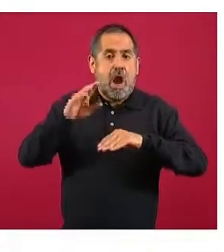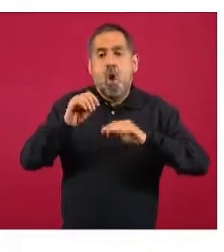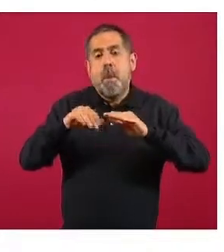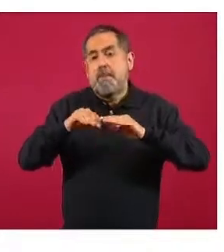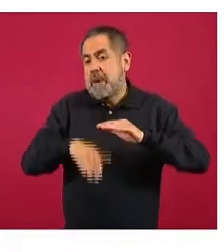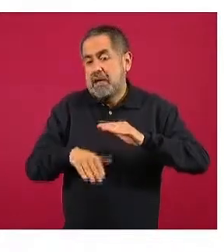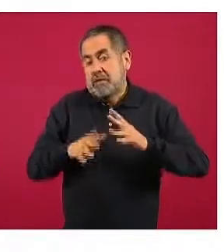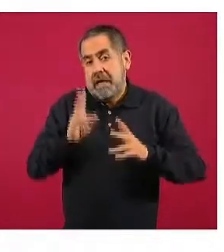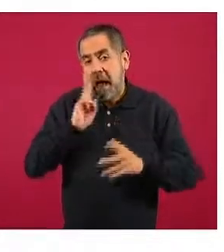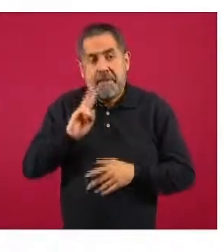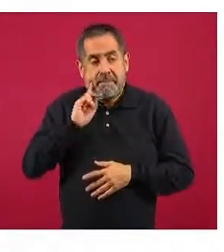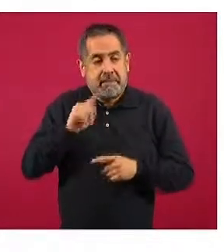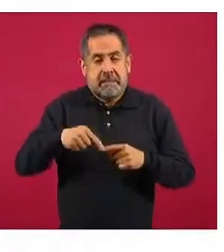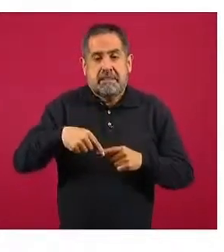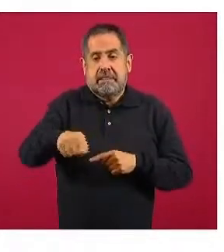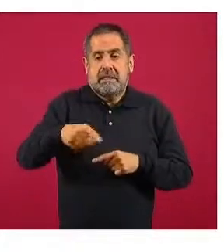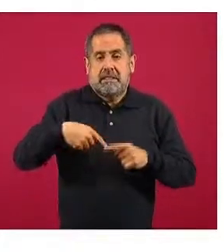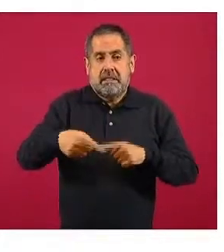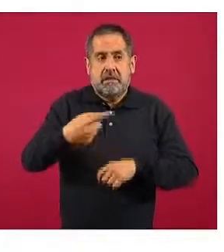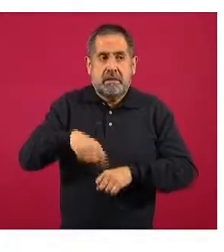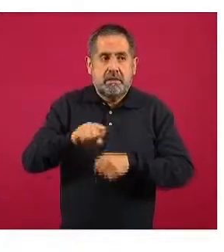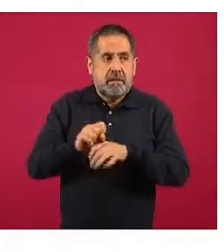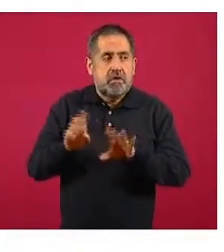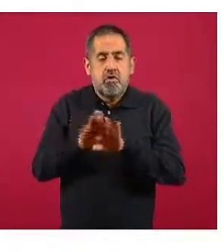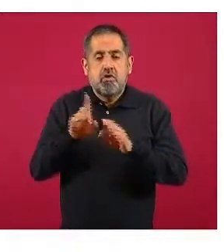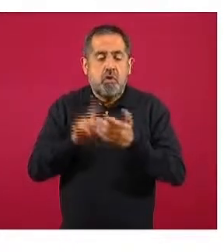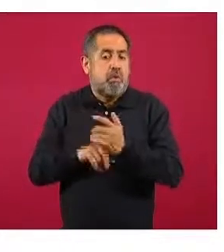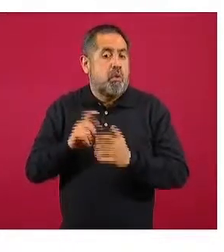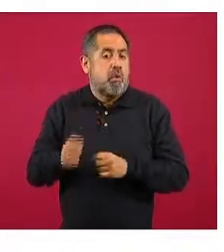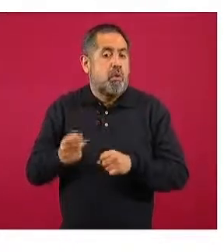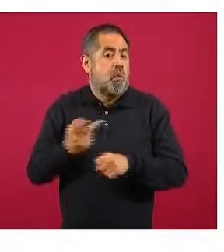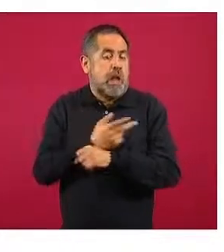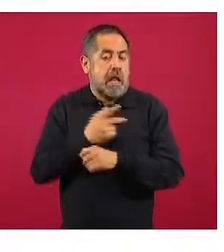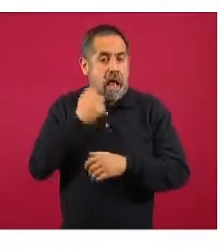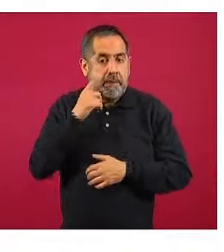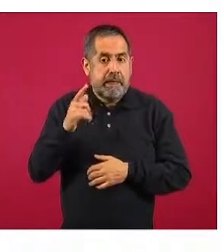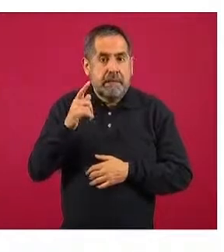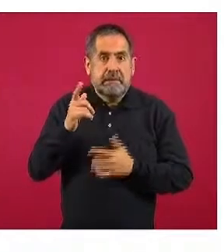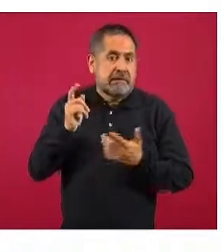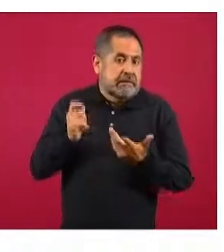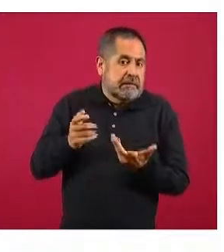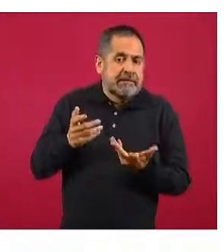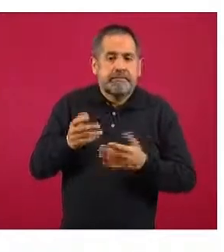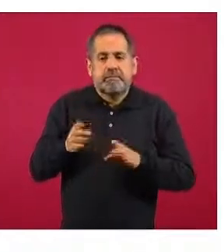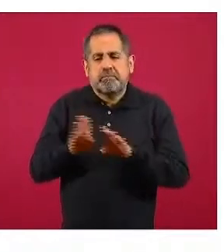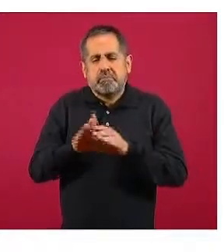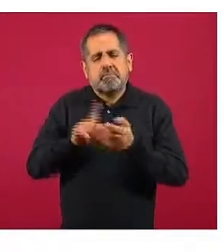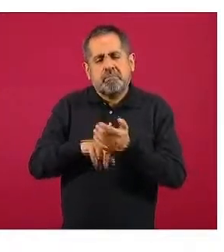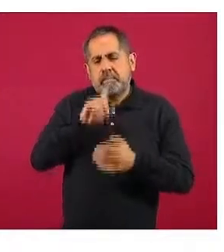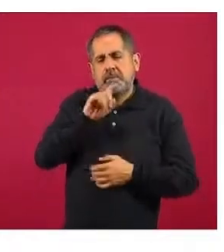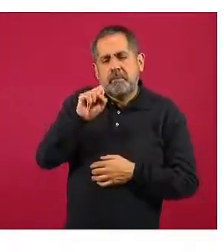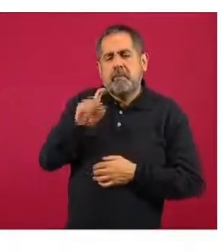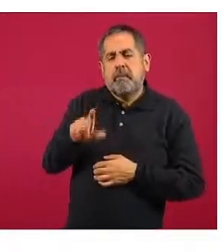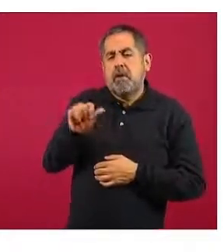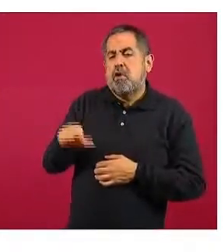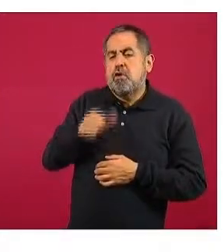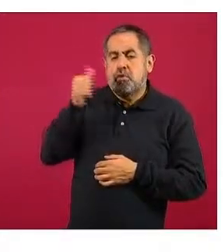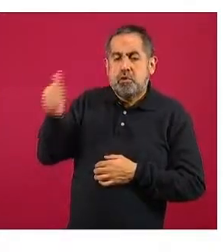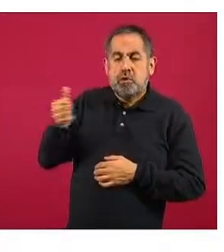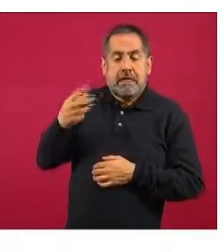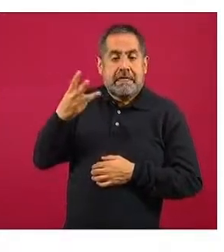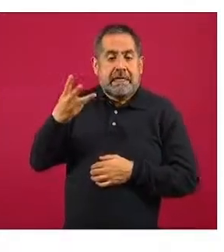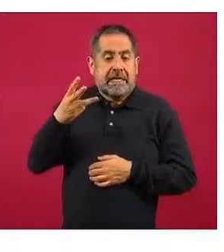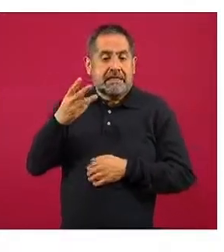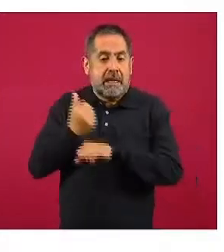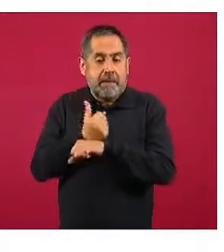la escalada de la epidemia, y por lo tanto alcanzaron un nivel de riesgo menor, así como otras entidades que están tres en